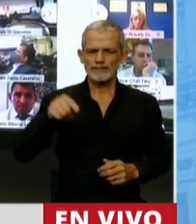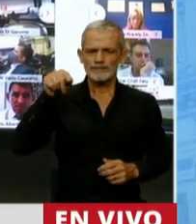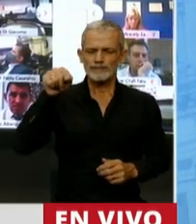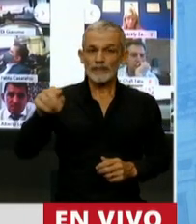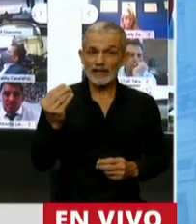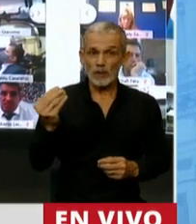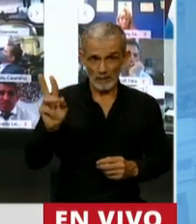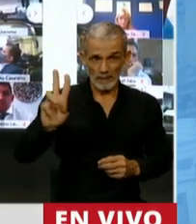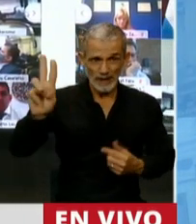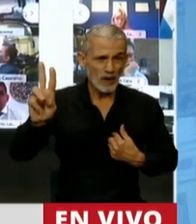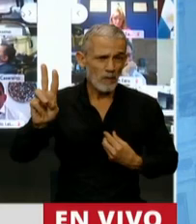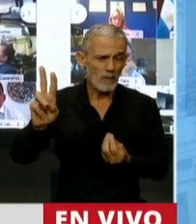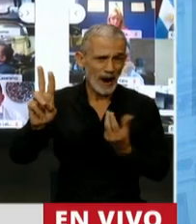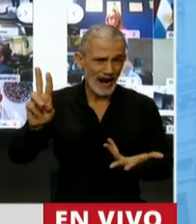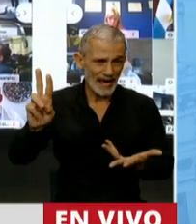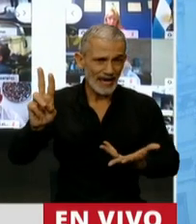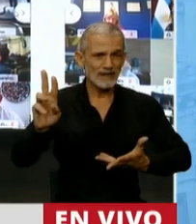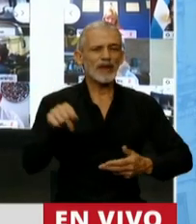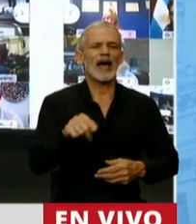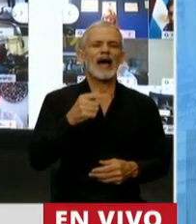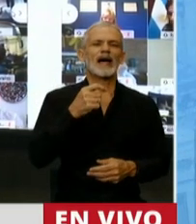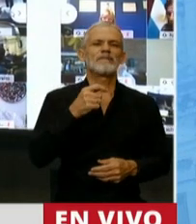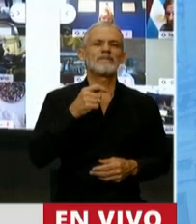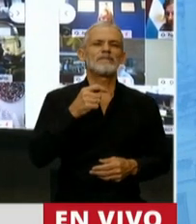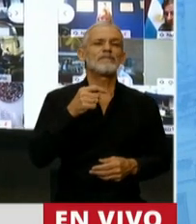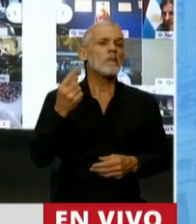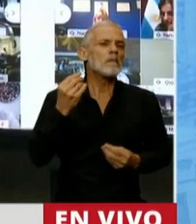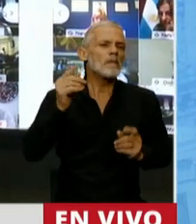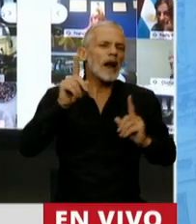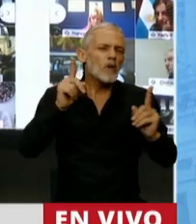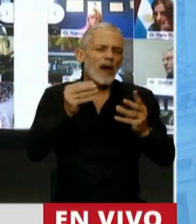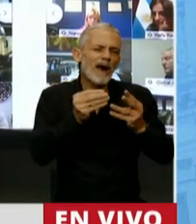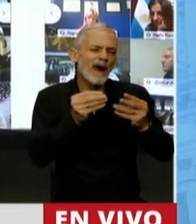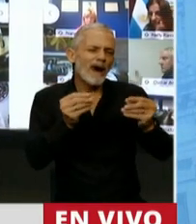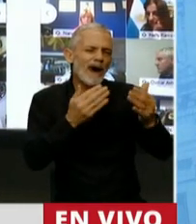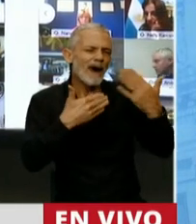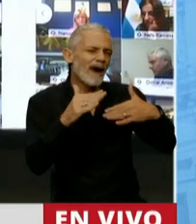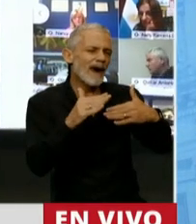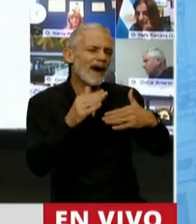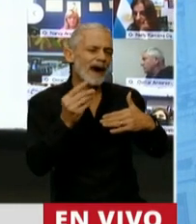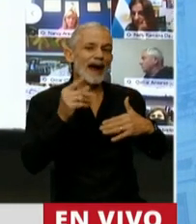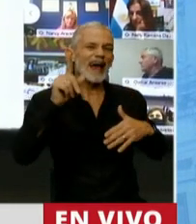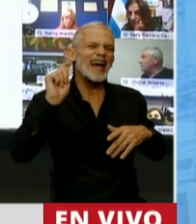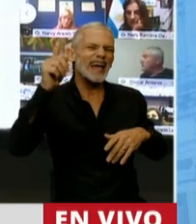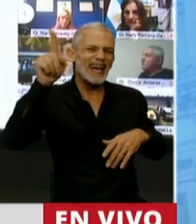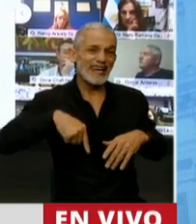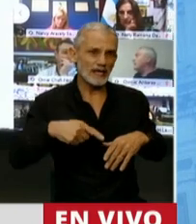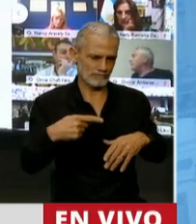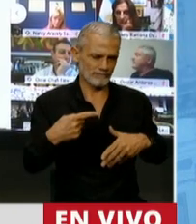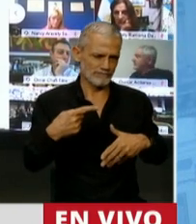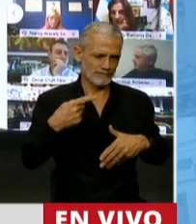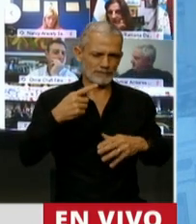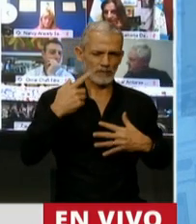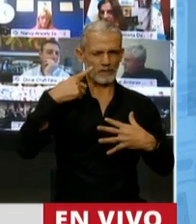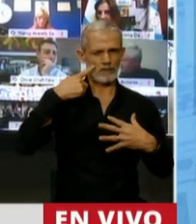veces la cuestión de privilegio para disimular algunas otras cuestiones. Y en este caso la procedencia es evidente,